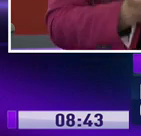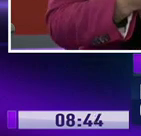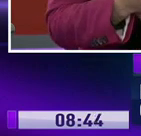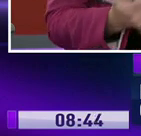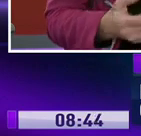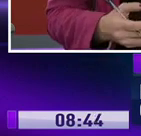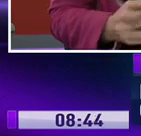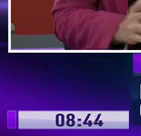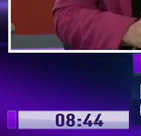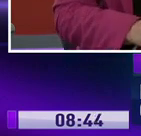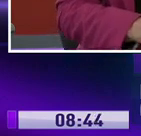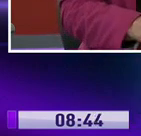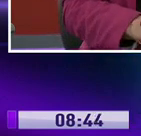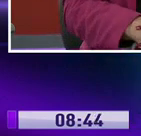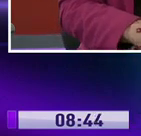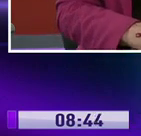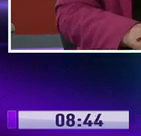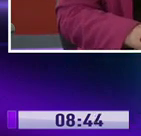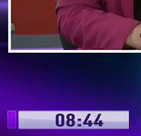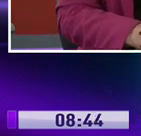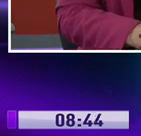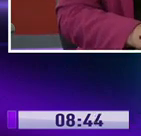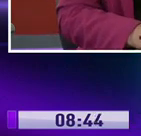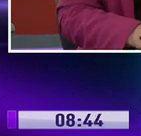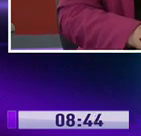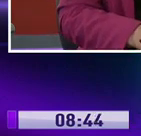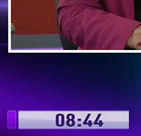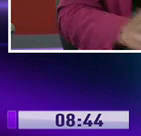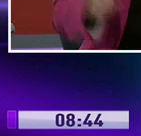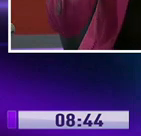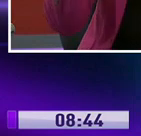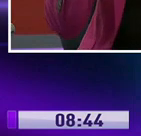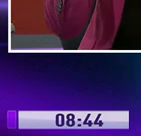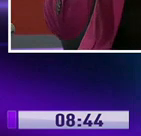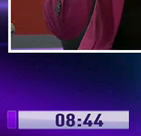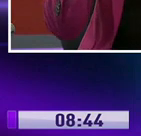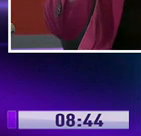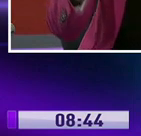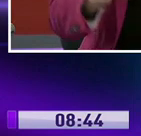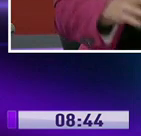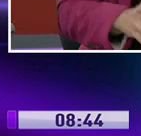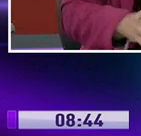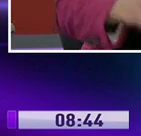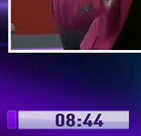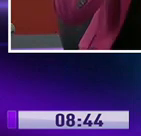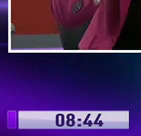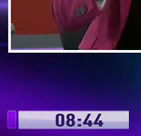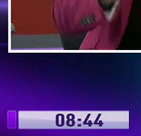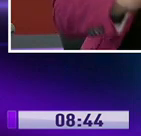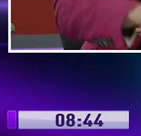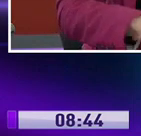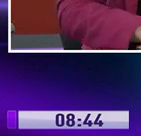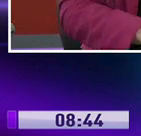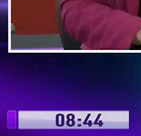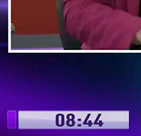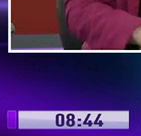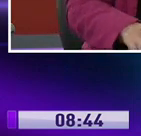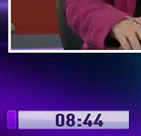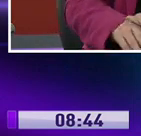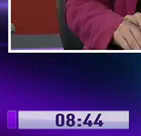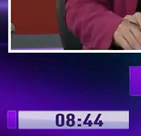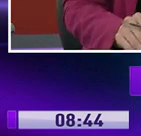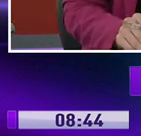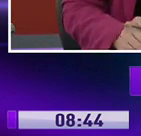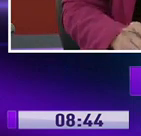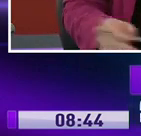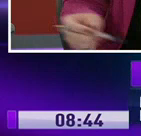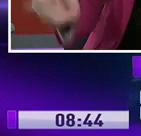doctor. Un dato importante y es que según los informes de la OMS basados en la realidad de nuestro país, y lo ha dicho también el ministro, que el 20%